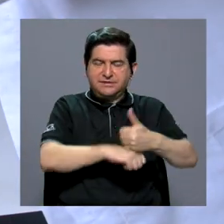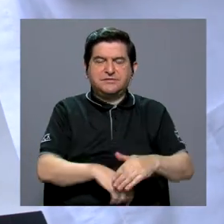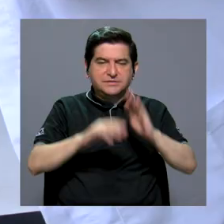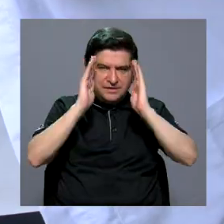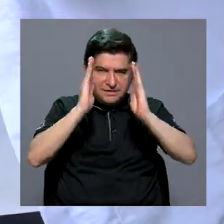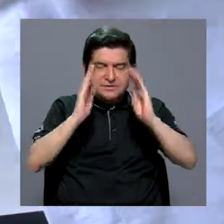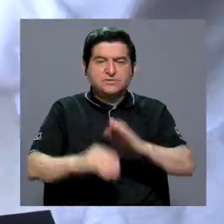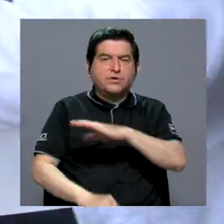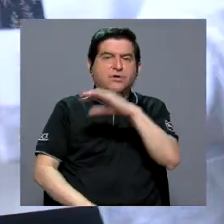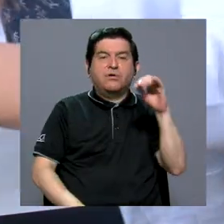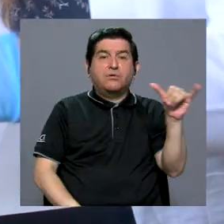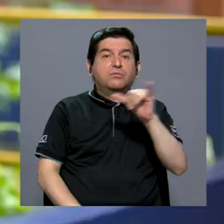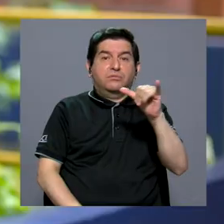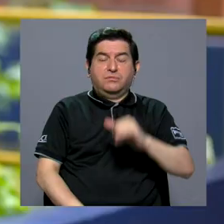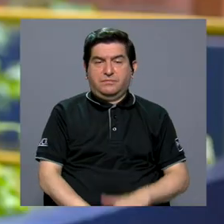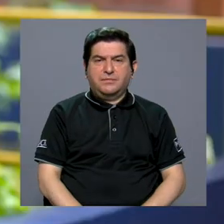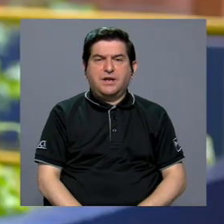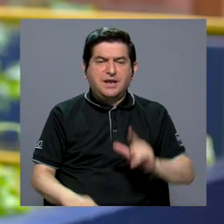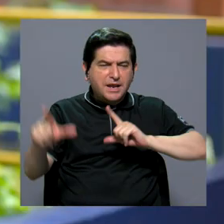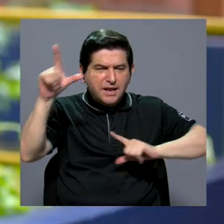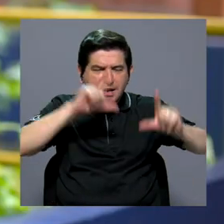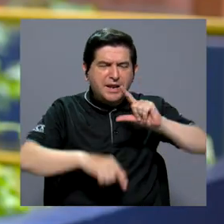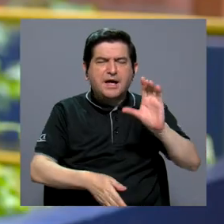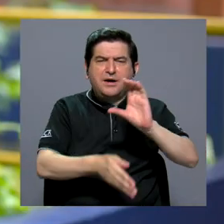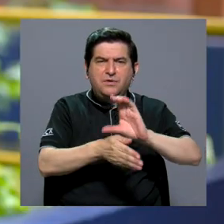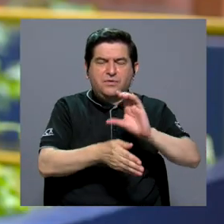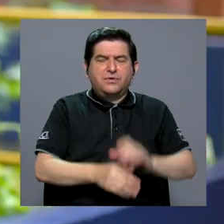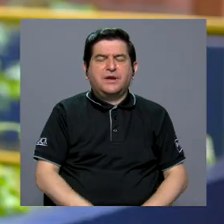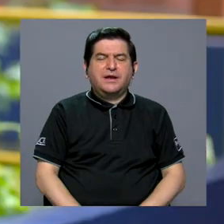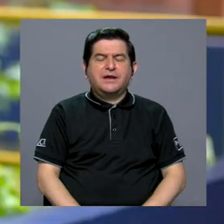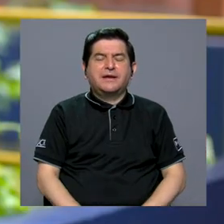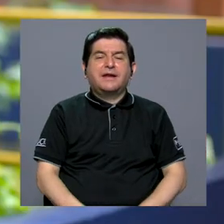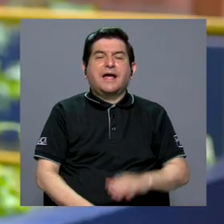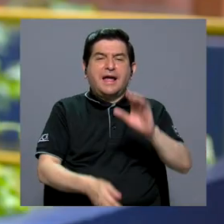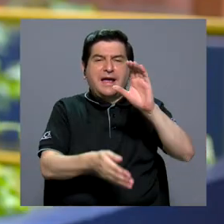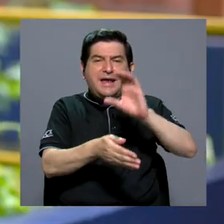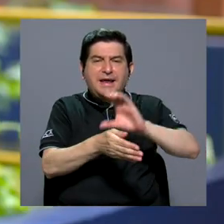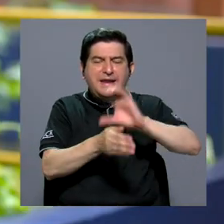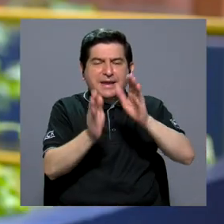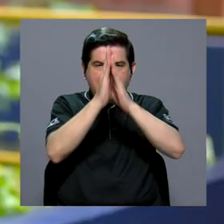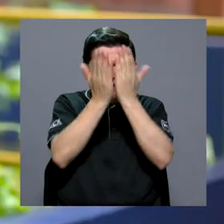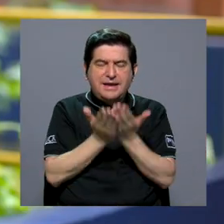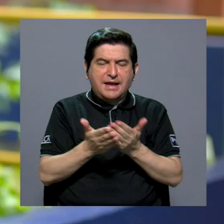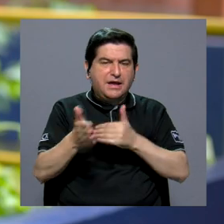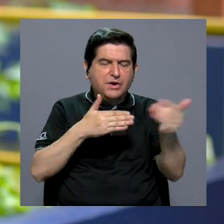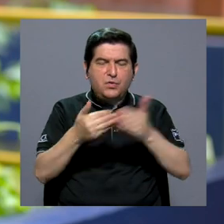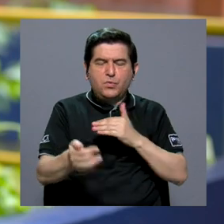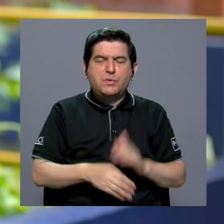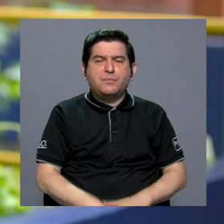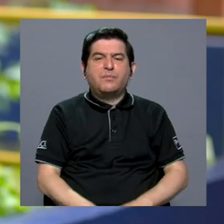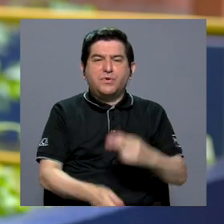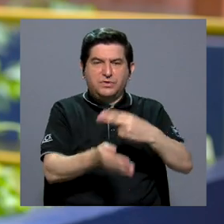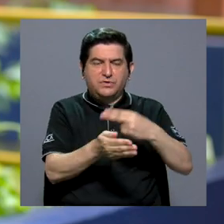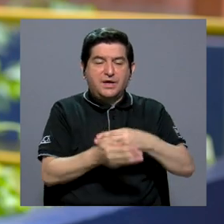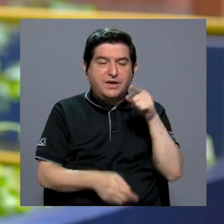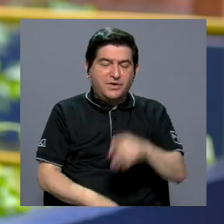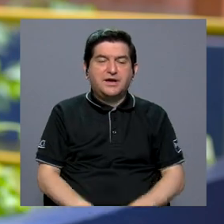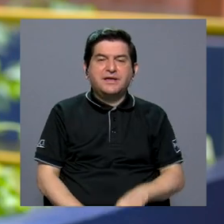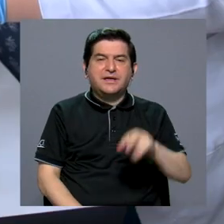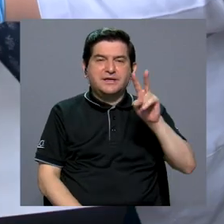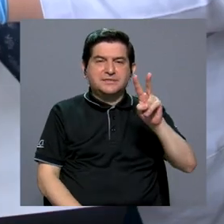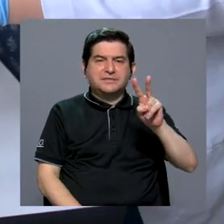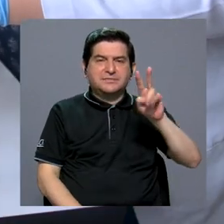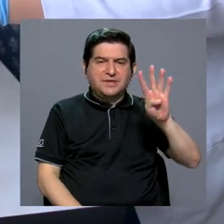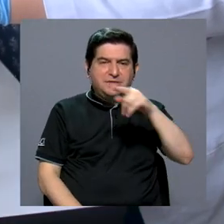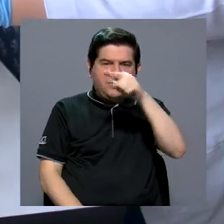determinado para ello, o también en el laboratorio clínico de la clínica bíblica en cualquiera de los horarios porque la atención es 24